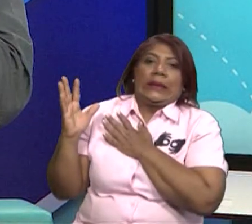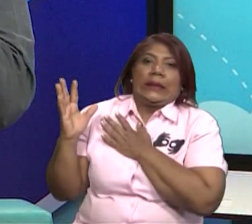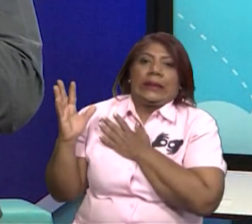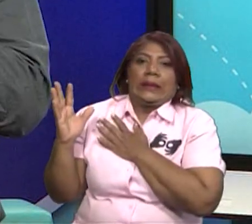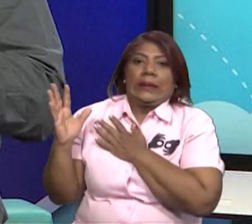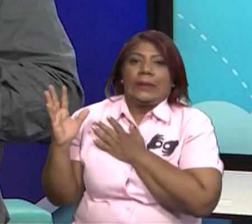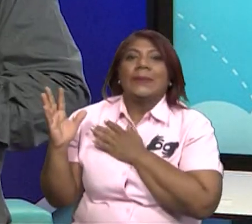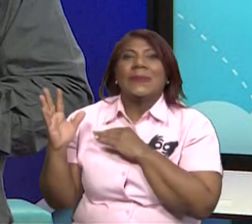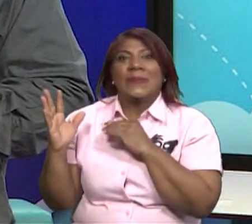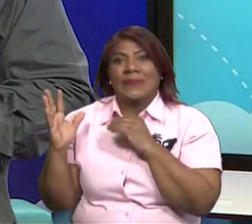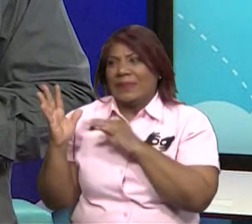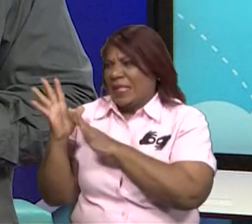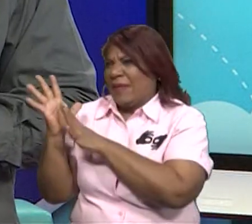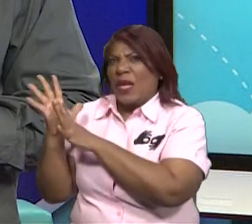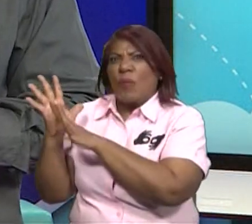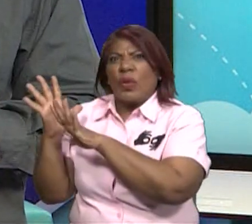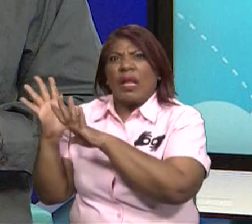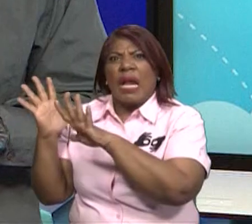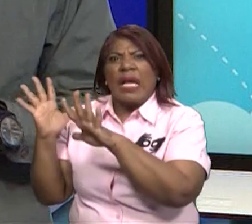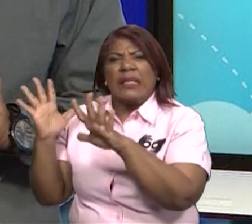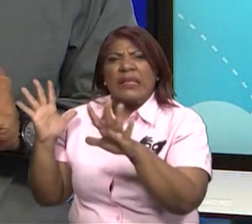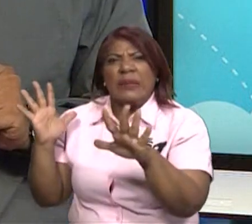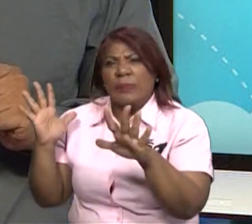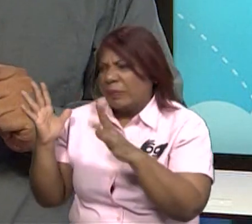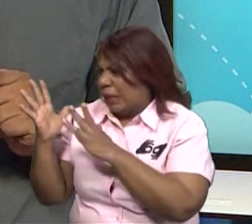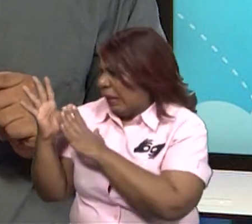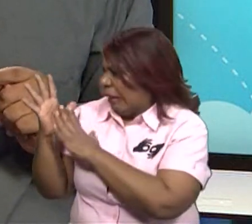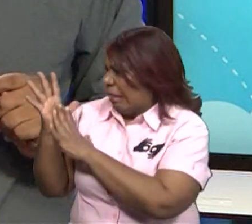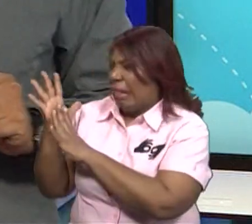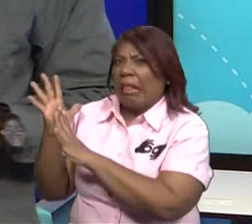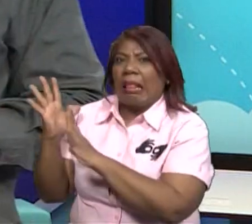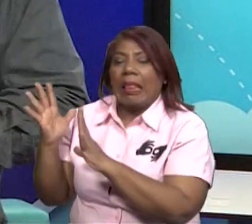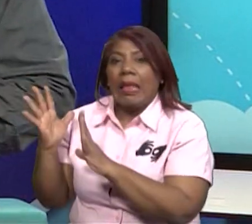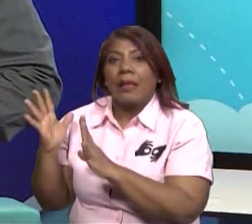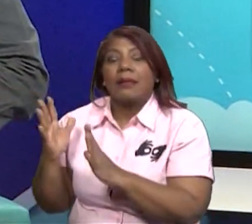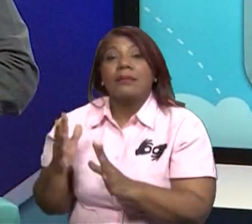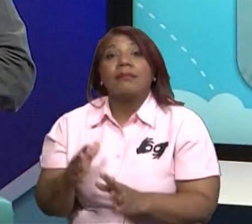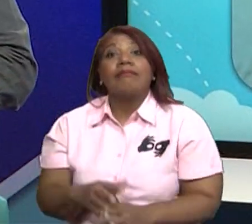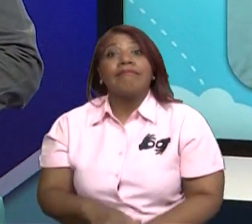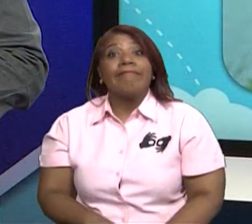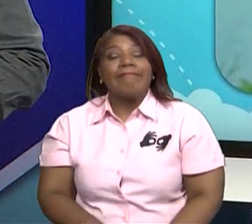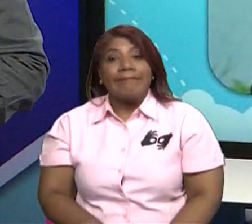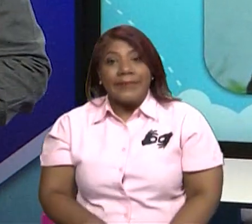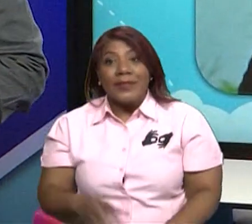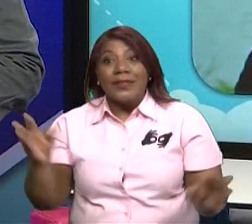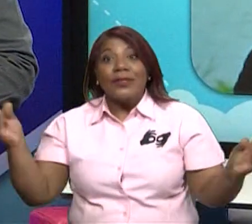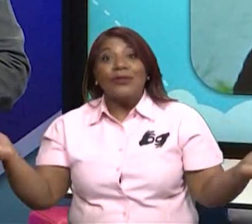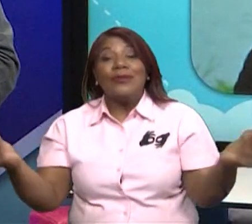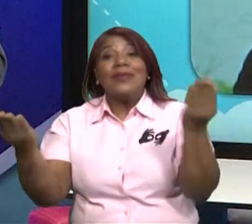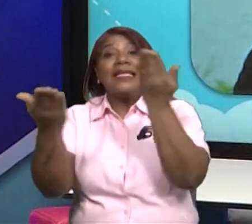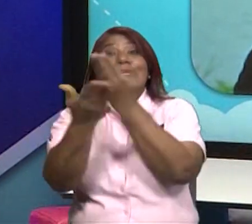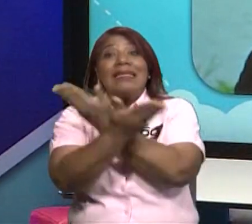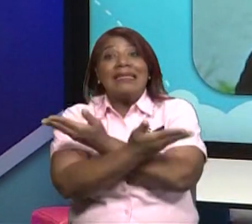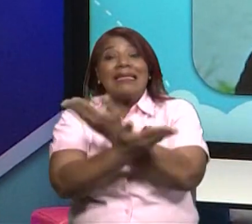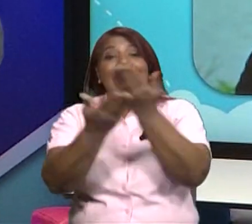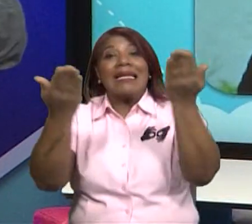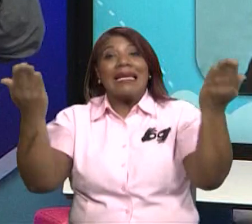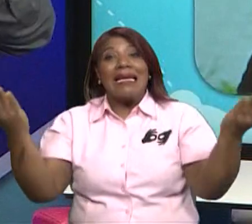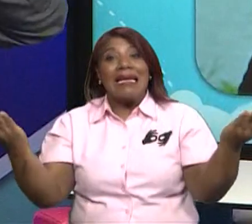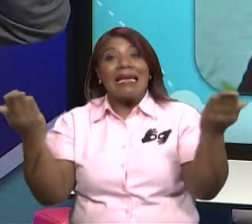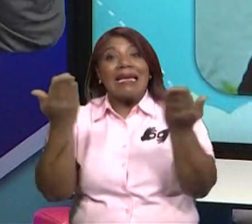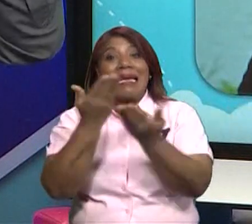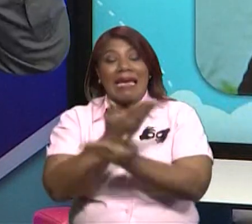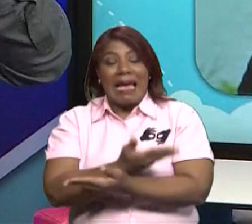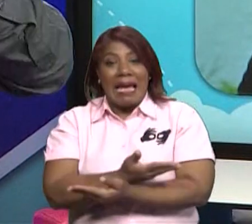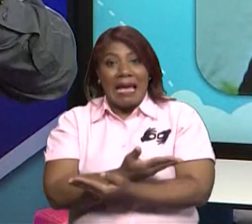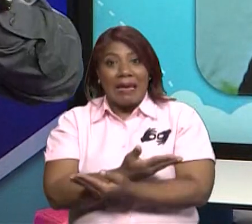¿Ves? Entonces, eso es un ejemplo de lo que estamos viendo nosotros. ¿Ok, mi queridos estudiantes? Y eso y así